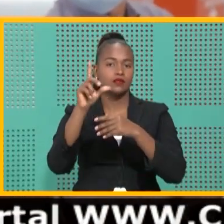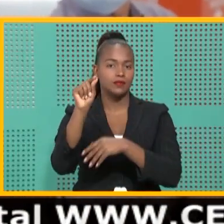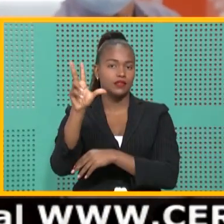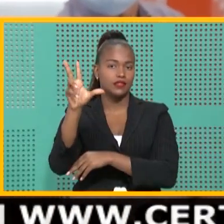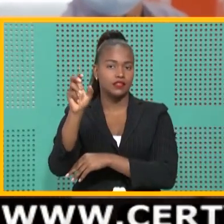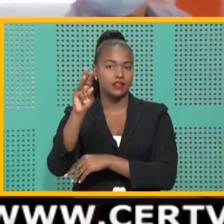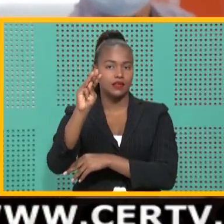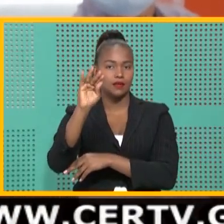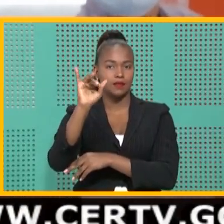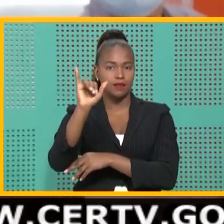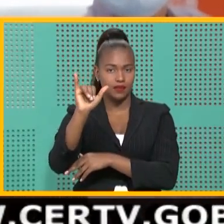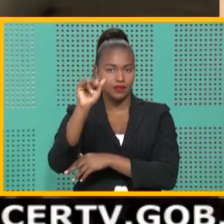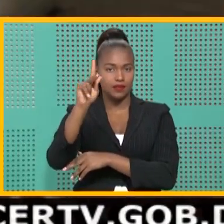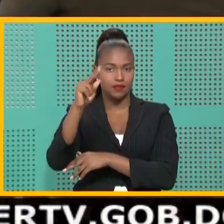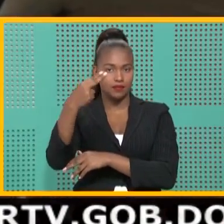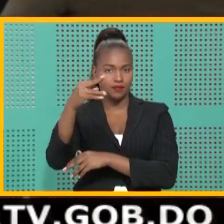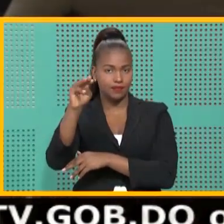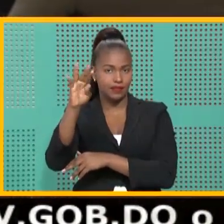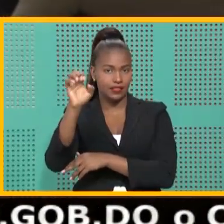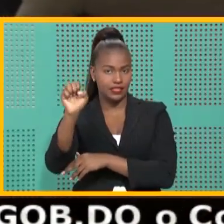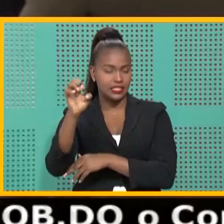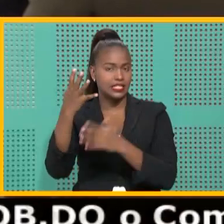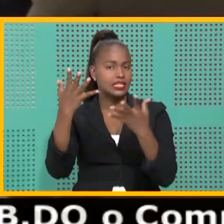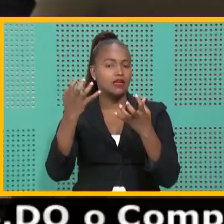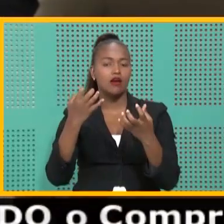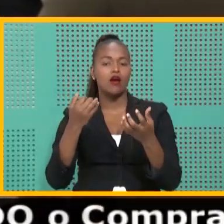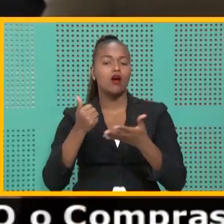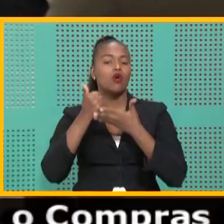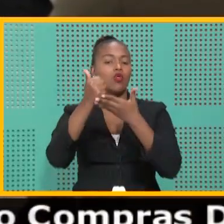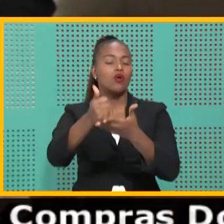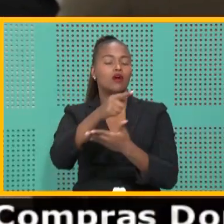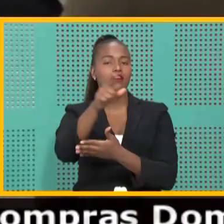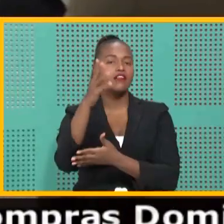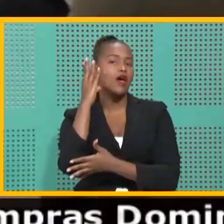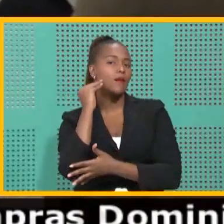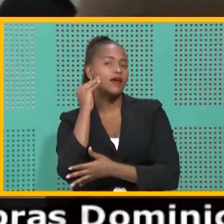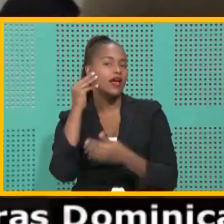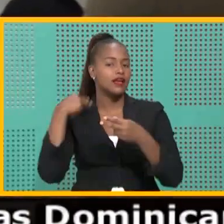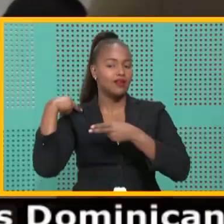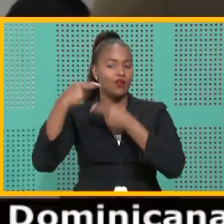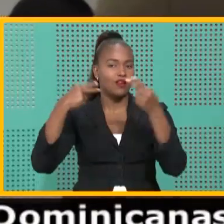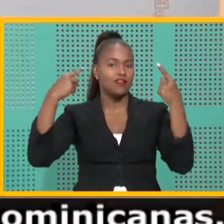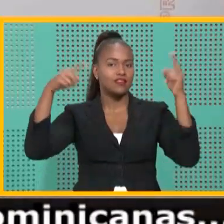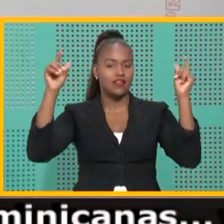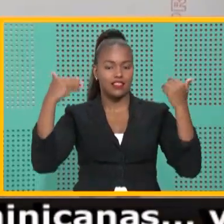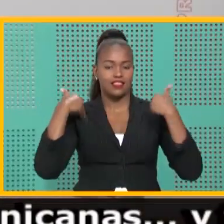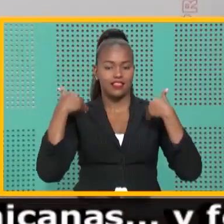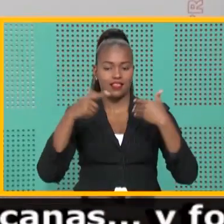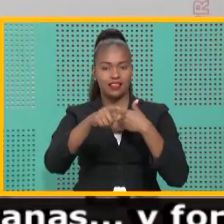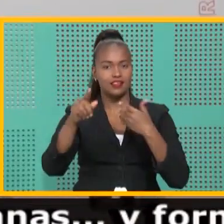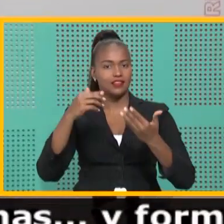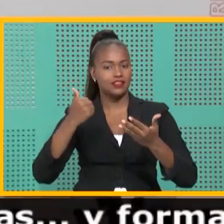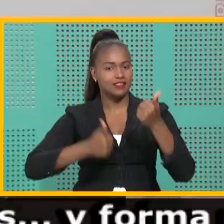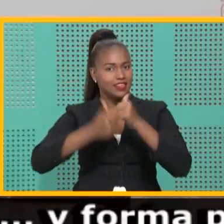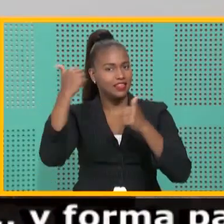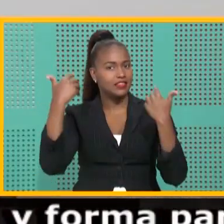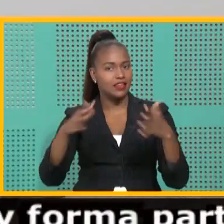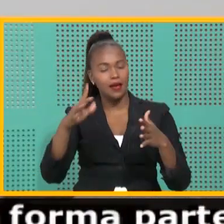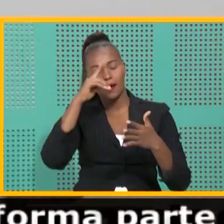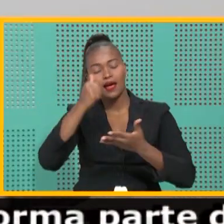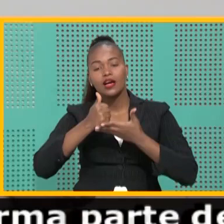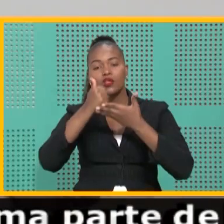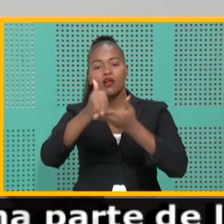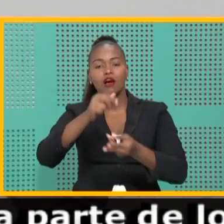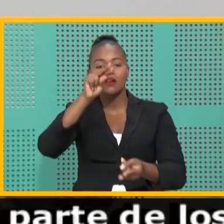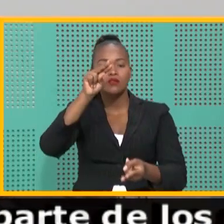MIPIMES, con el objetivo de identificar experiencias e historias exitosas que hayan desarrollado las MIPIMES para mitigar los